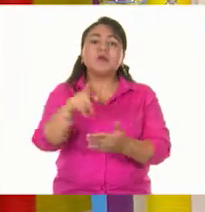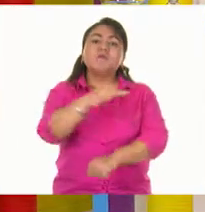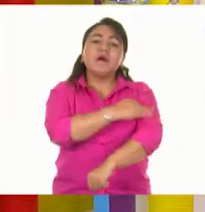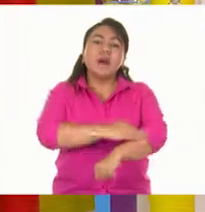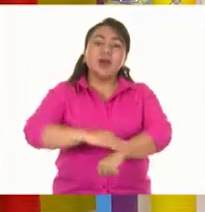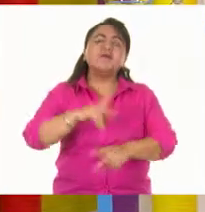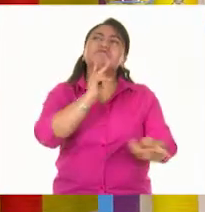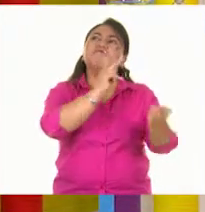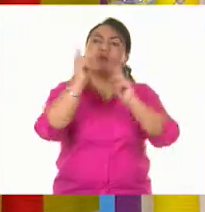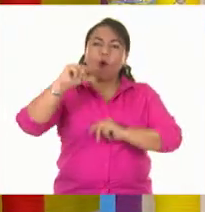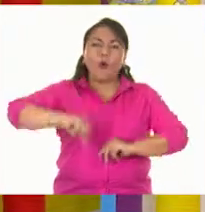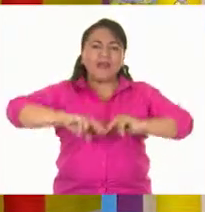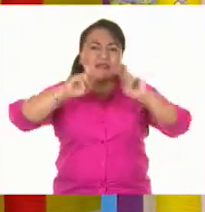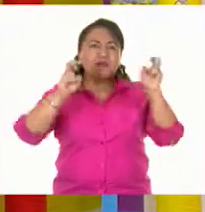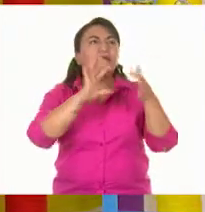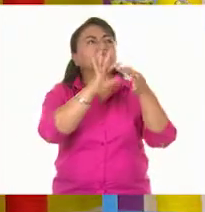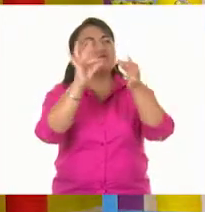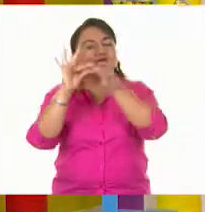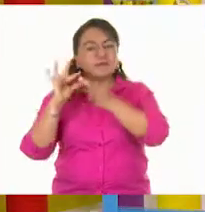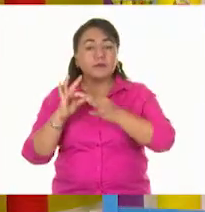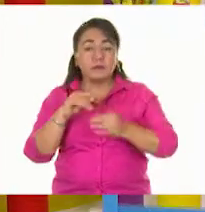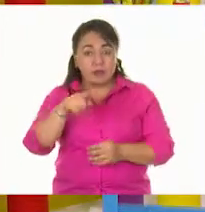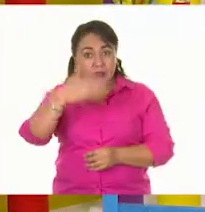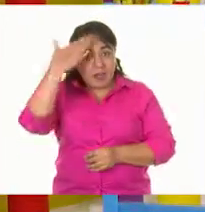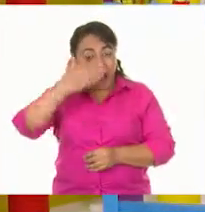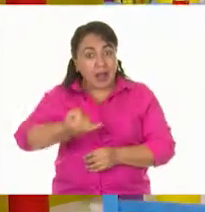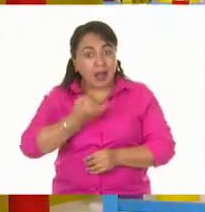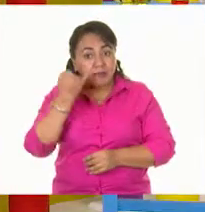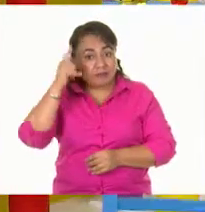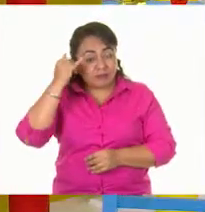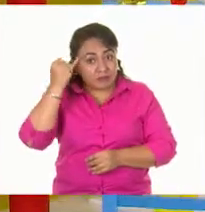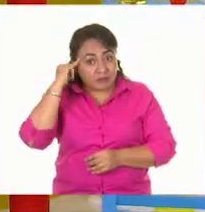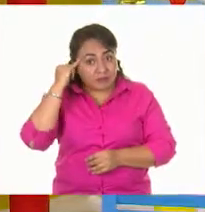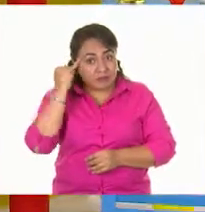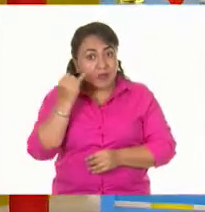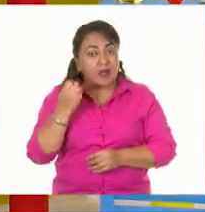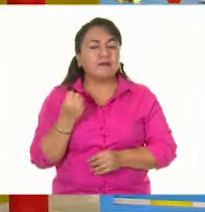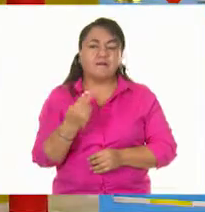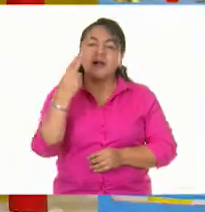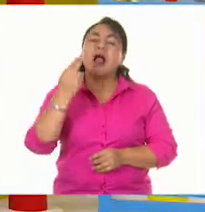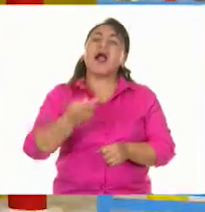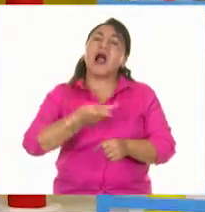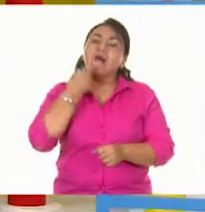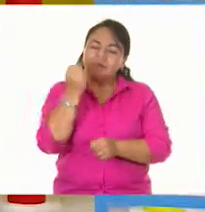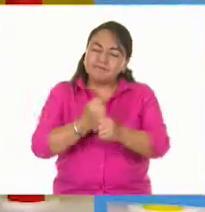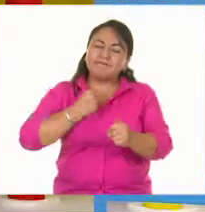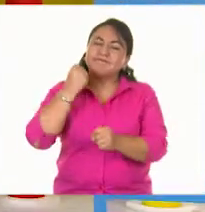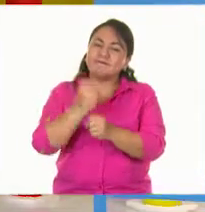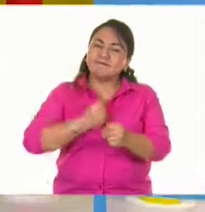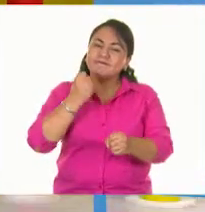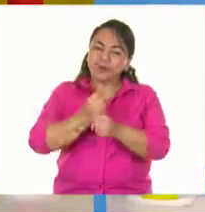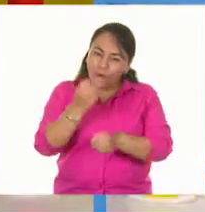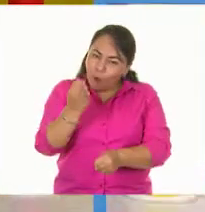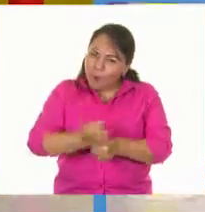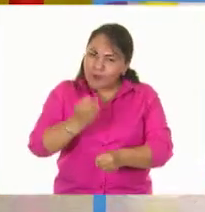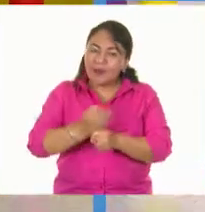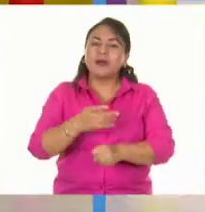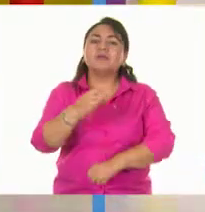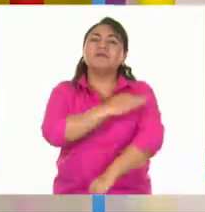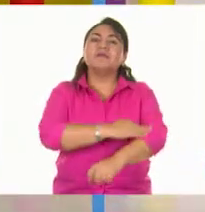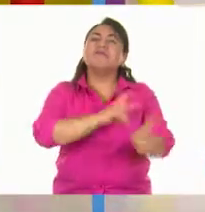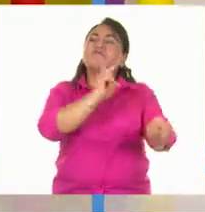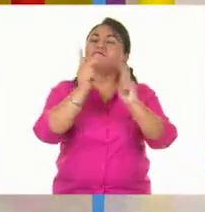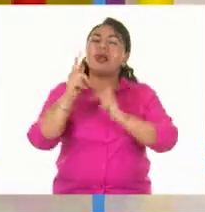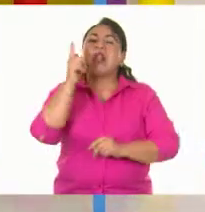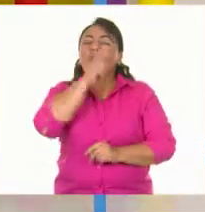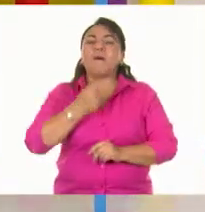tu familia. Y si tienes la fortuna de hablar una lengua indígena, aprovecha también este momento para practicarla y platica con tu familia en